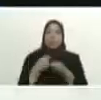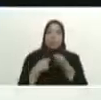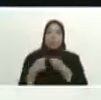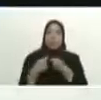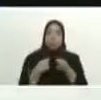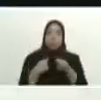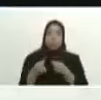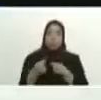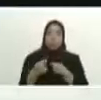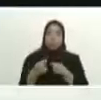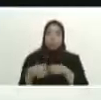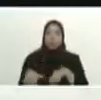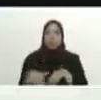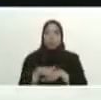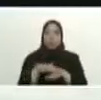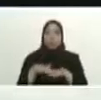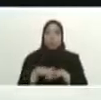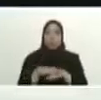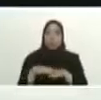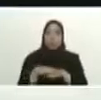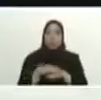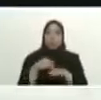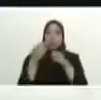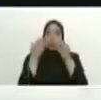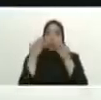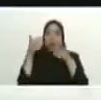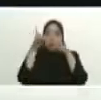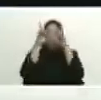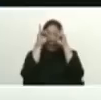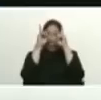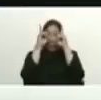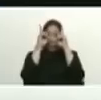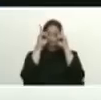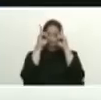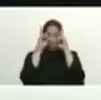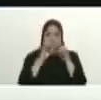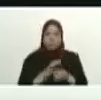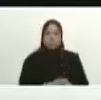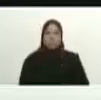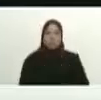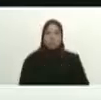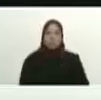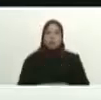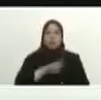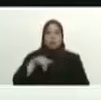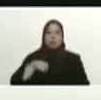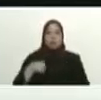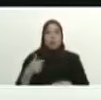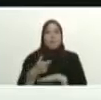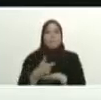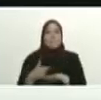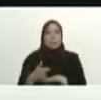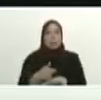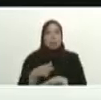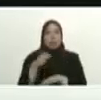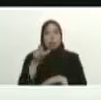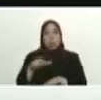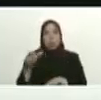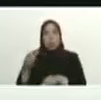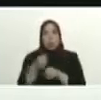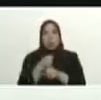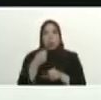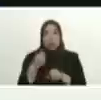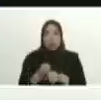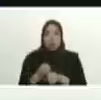ministra de finanza Delcy Rodríguez con nuestros ministros de trabajo también nuestros ministros y